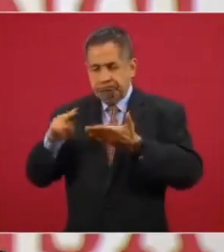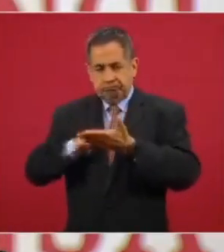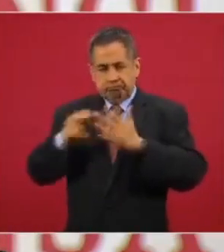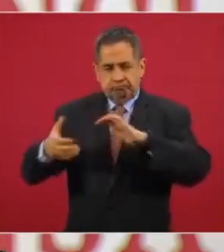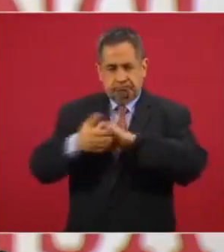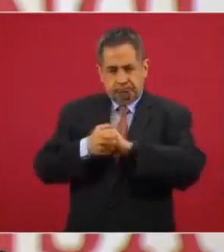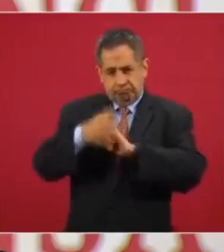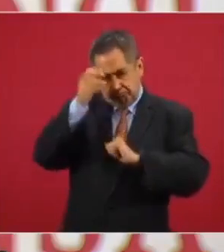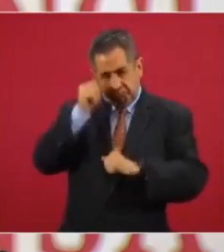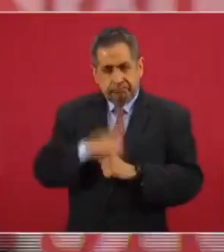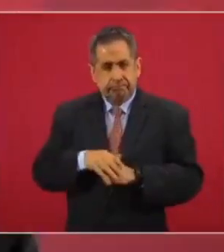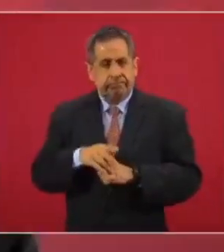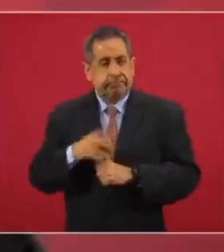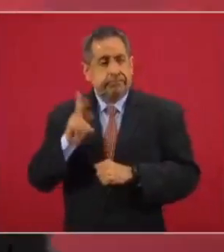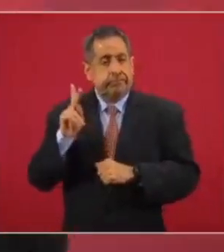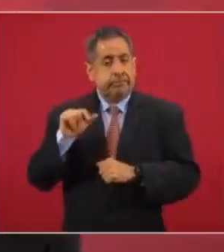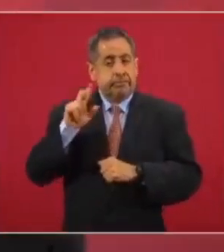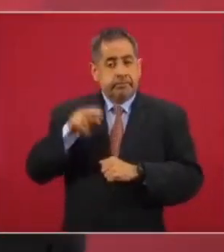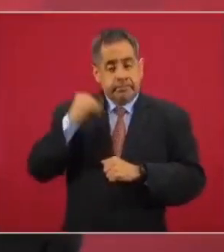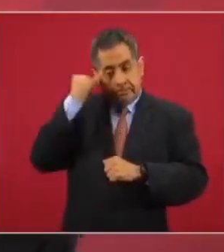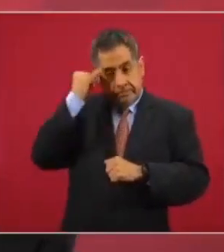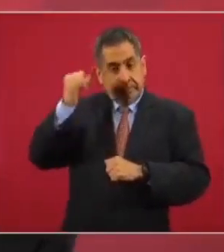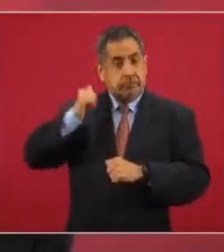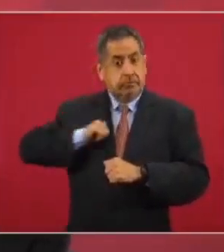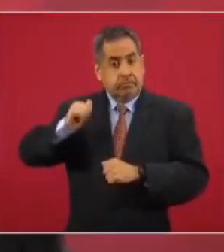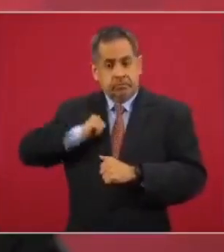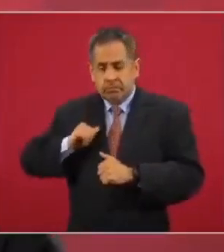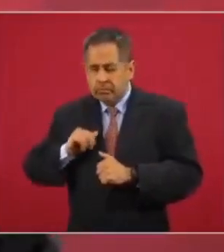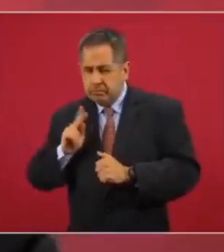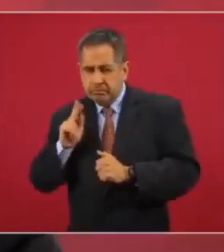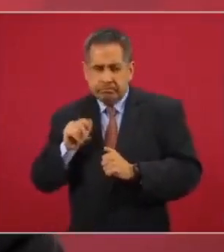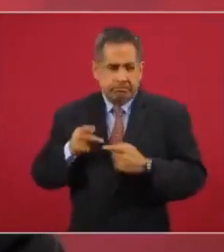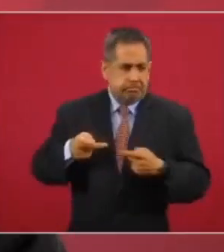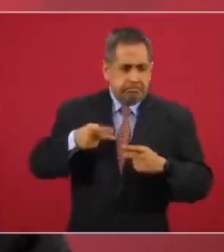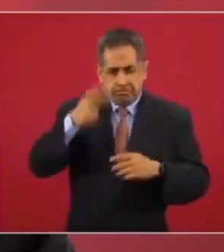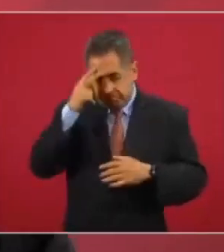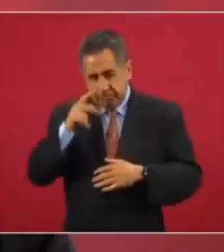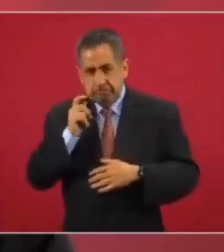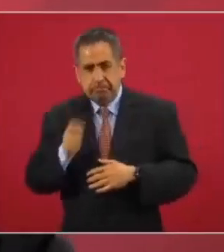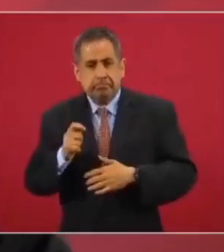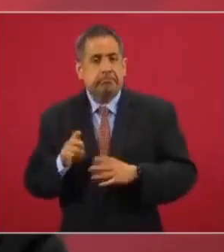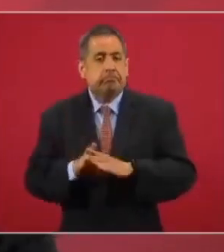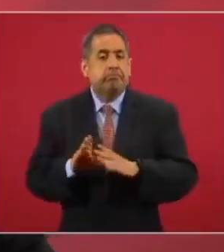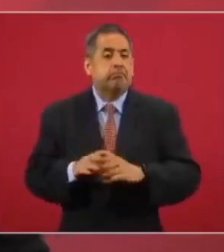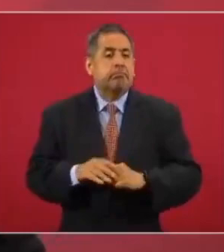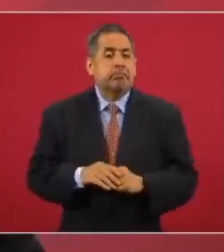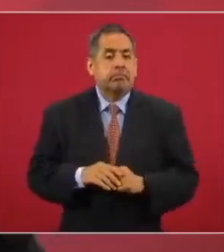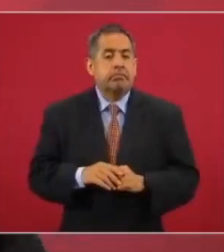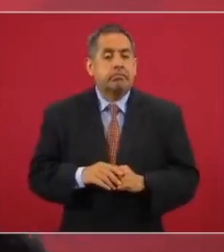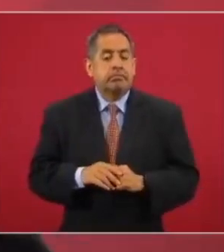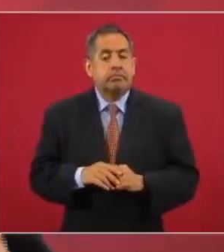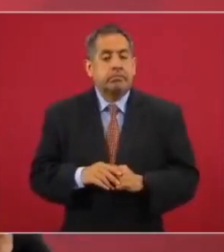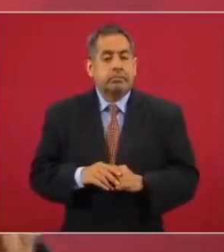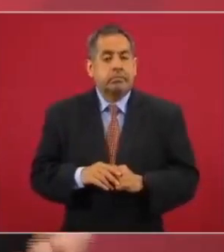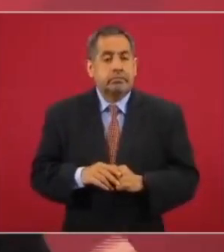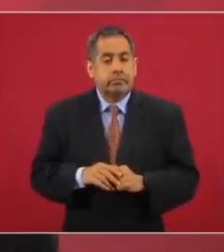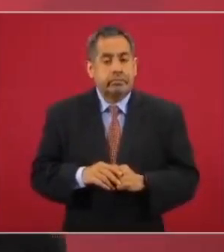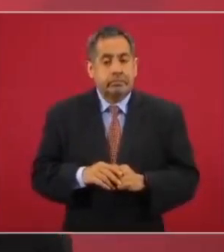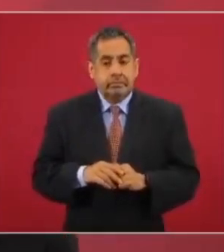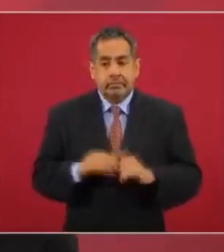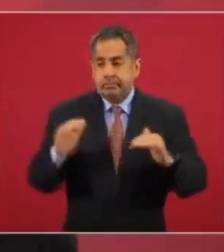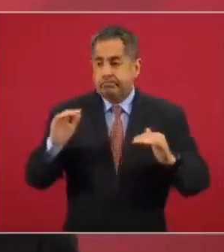El objetivo estratégico de México, de nuestros negociadores en aquellos años, fue que en la